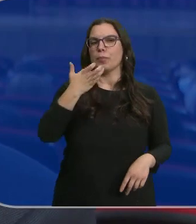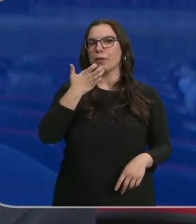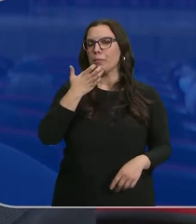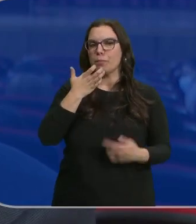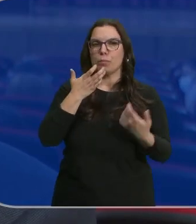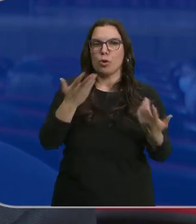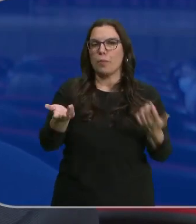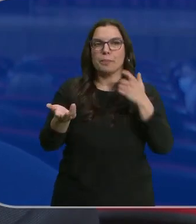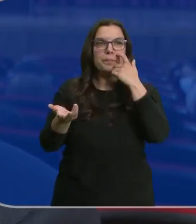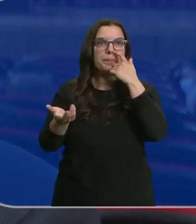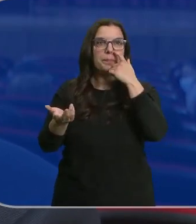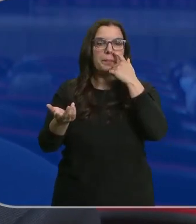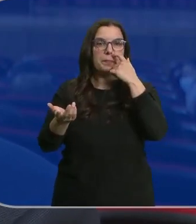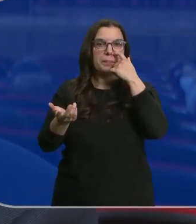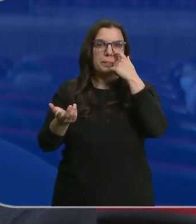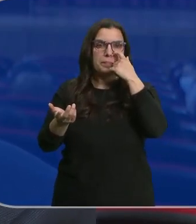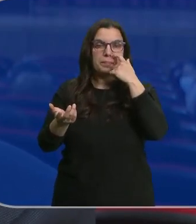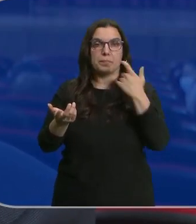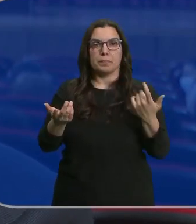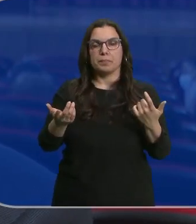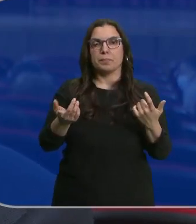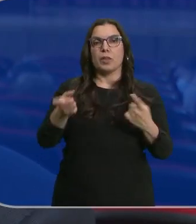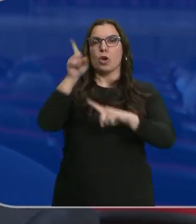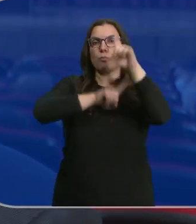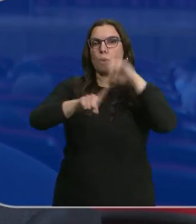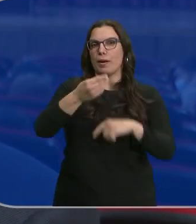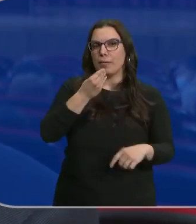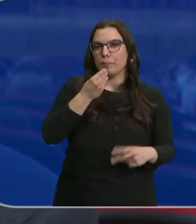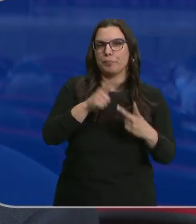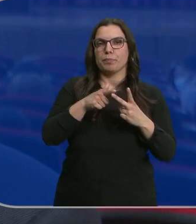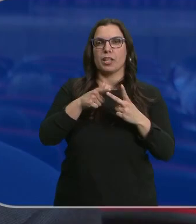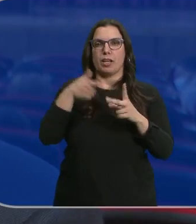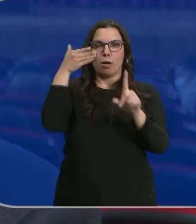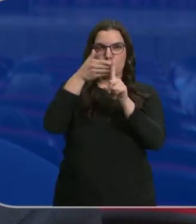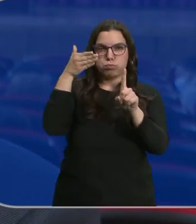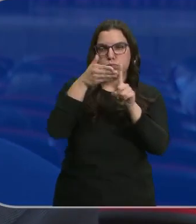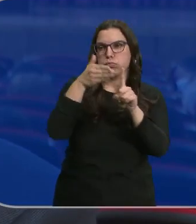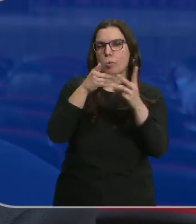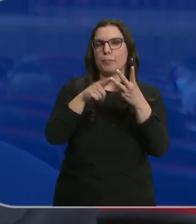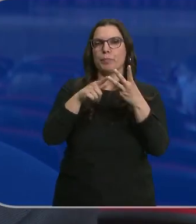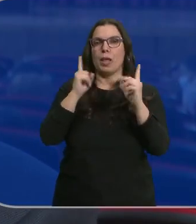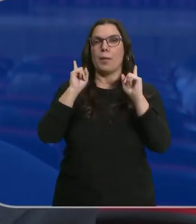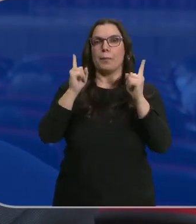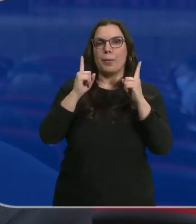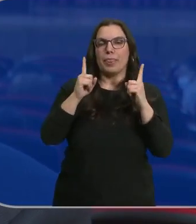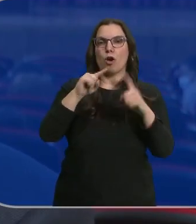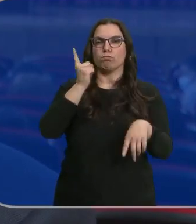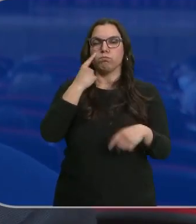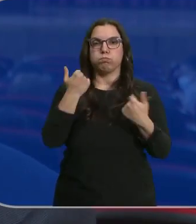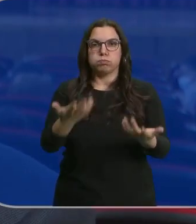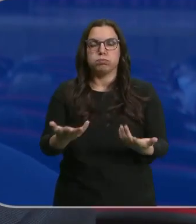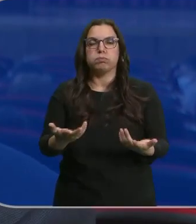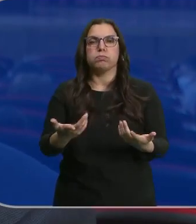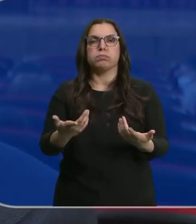los problemas alimentarios, el bullying, la prevención precoz de